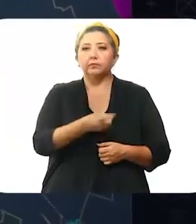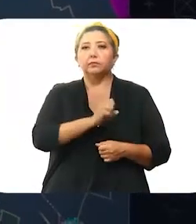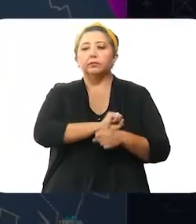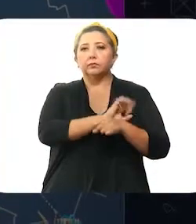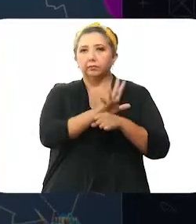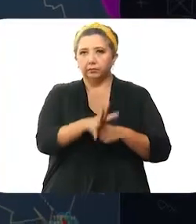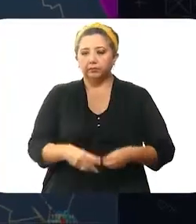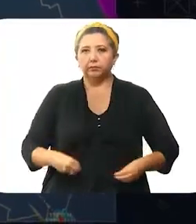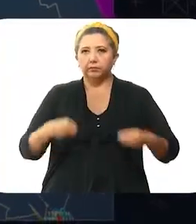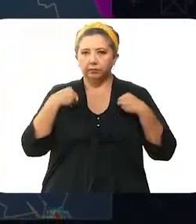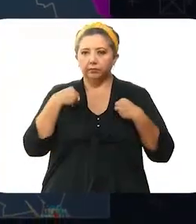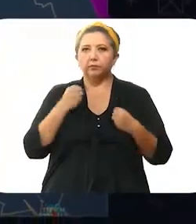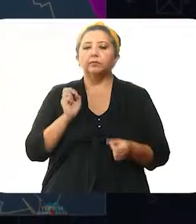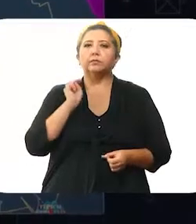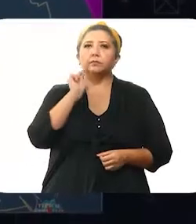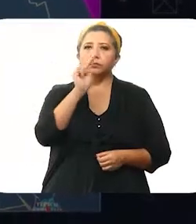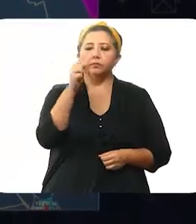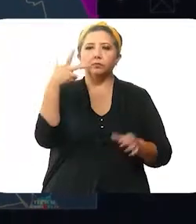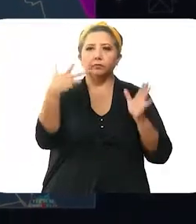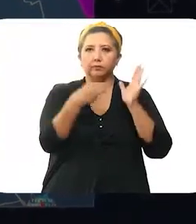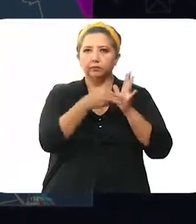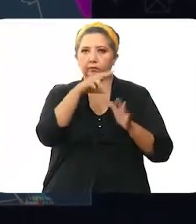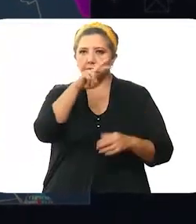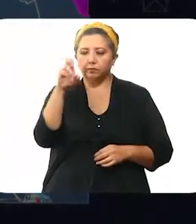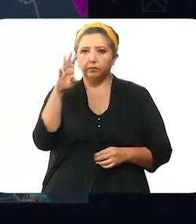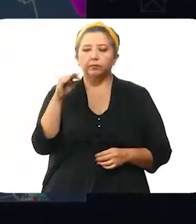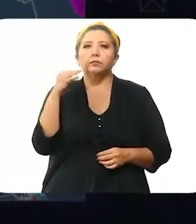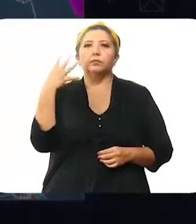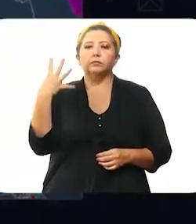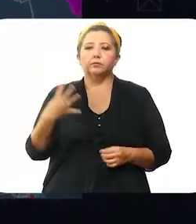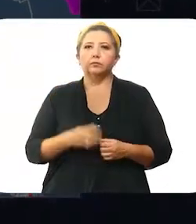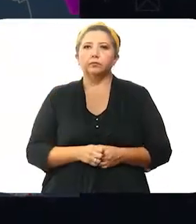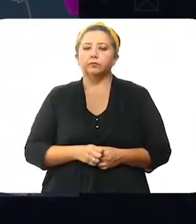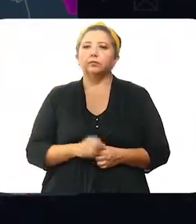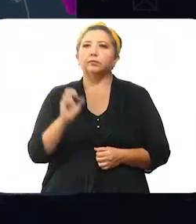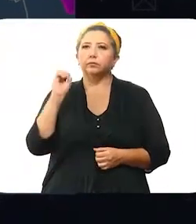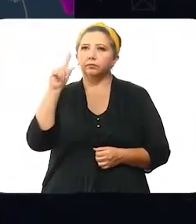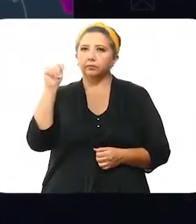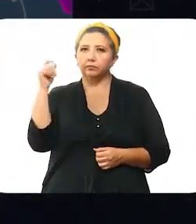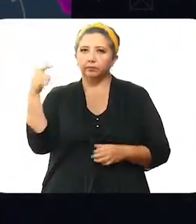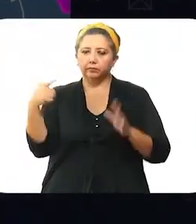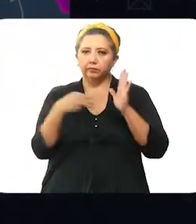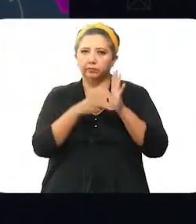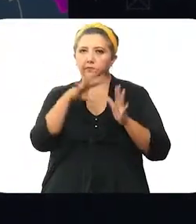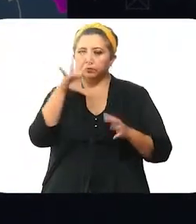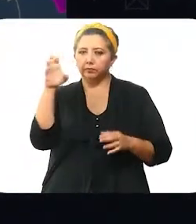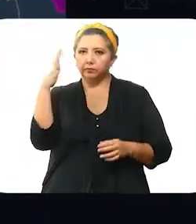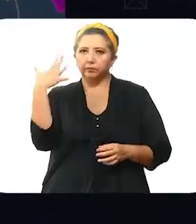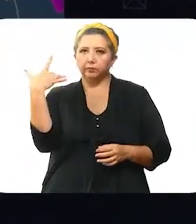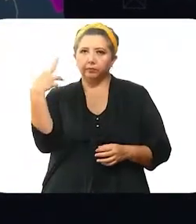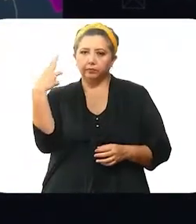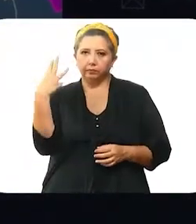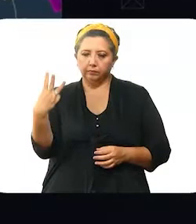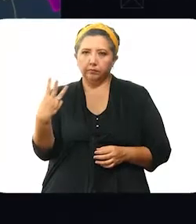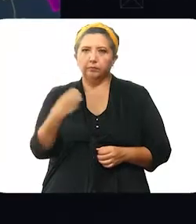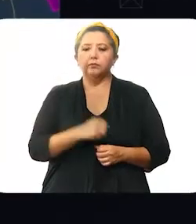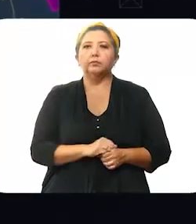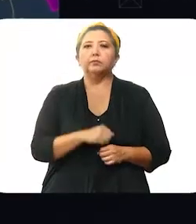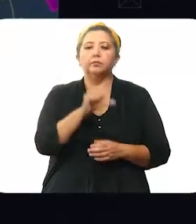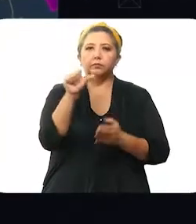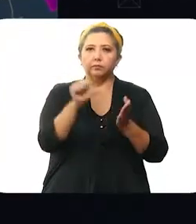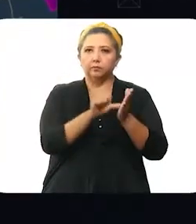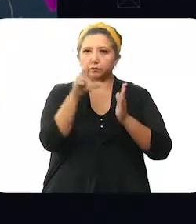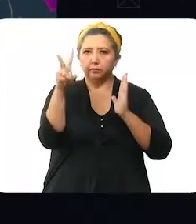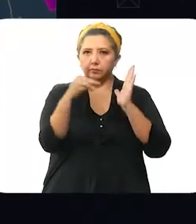que viven en la zona norte, 8.294, en la zona oriente, 7.553, en la zona